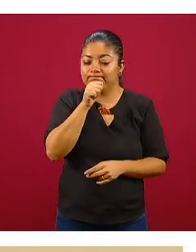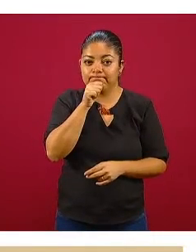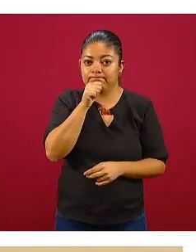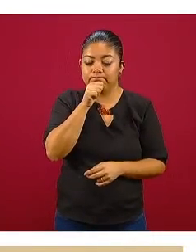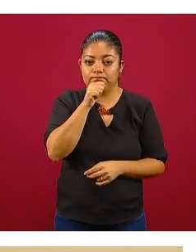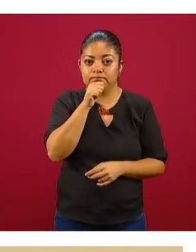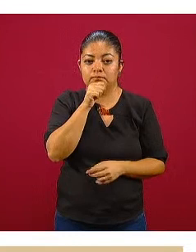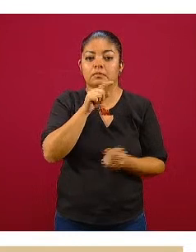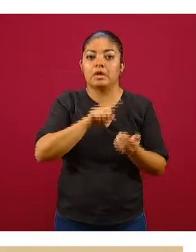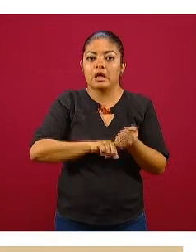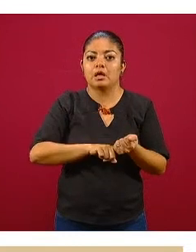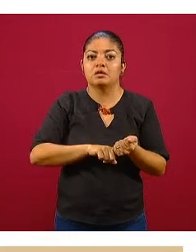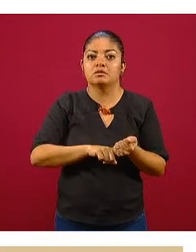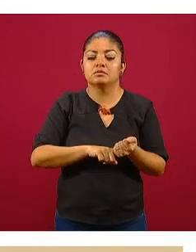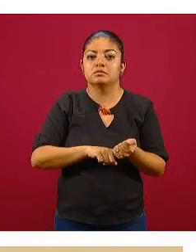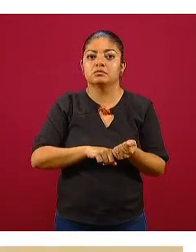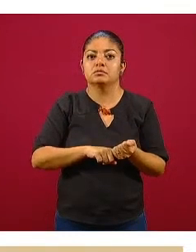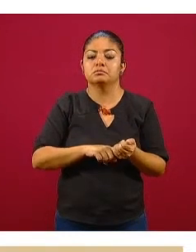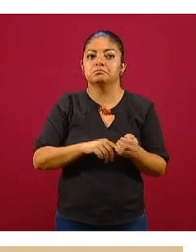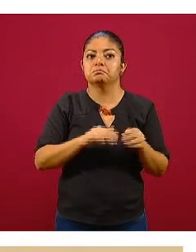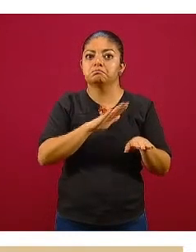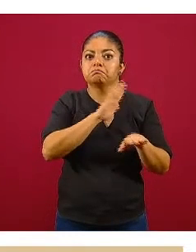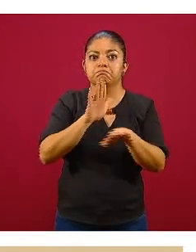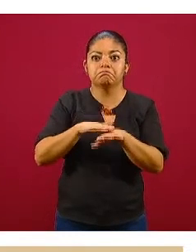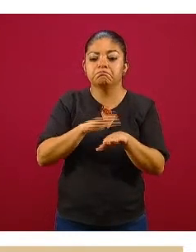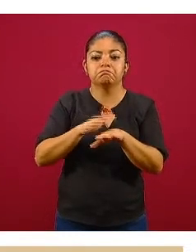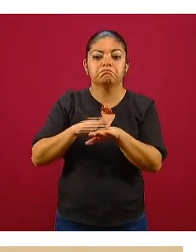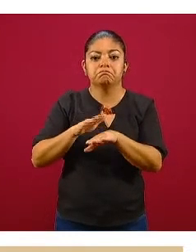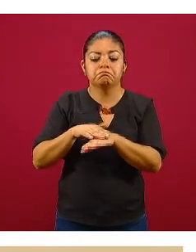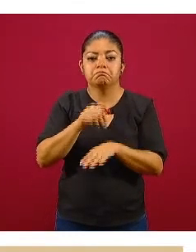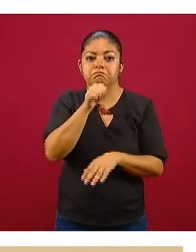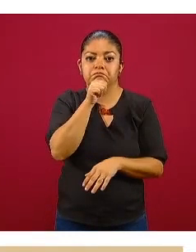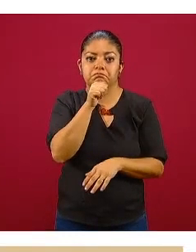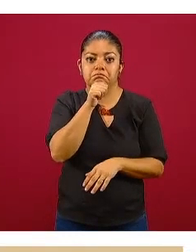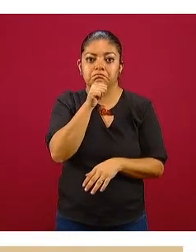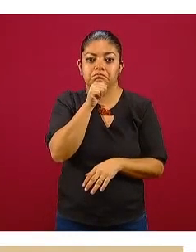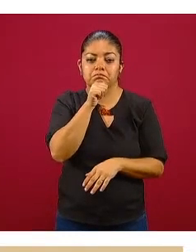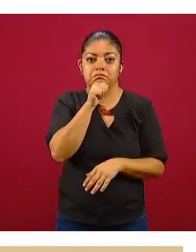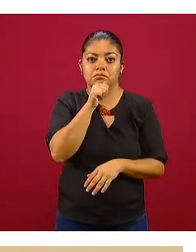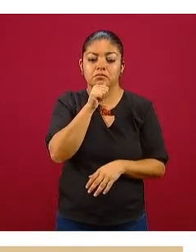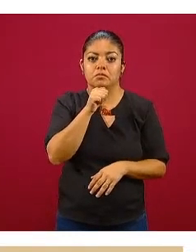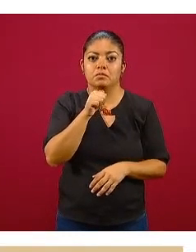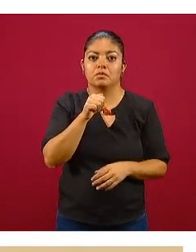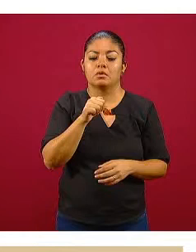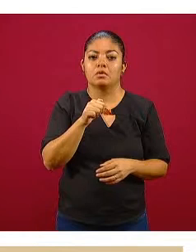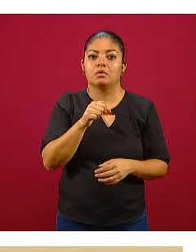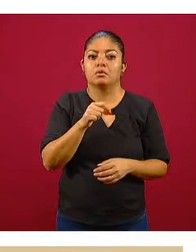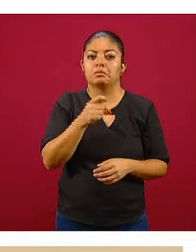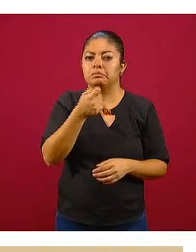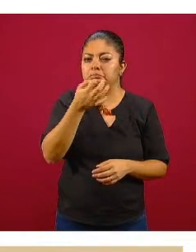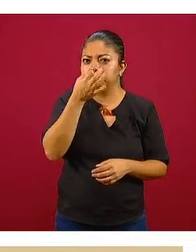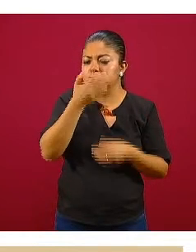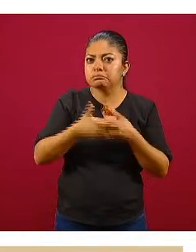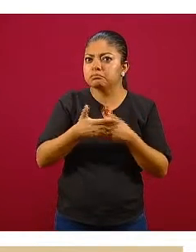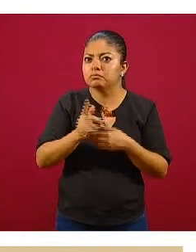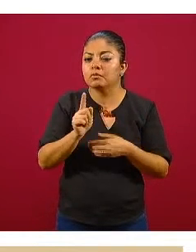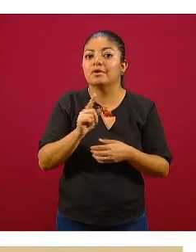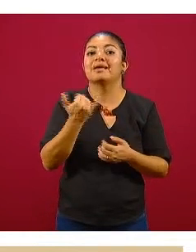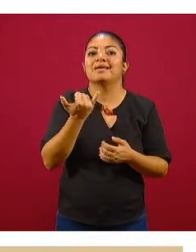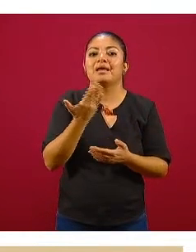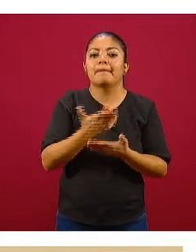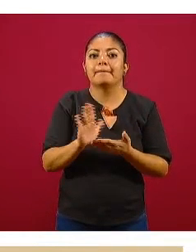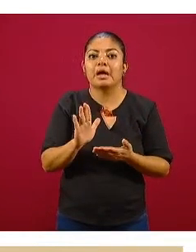con lo poco informativos que resultaban los casos no sólo por escasos sino principalmente por